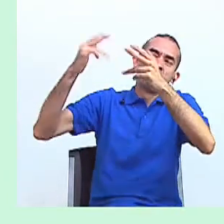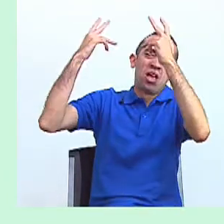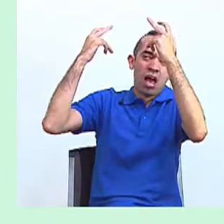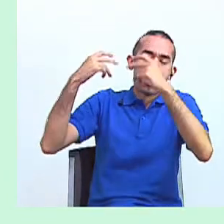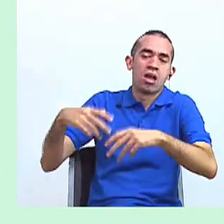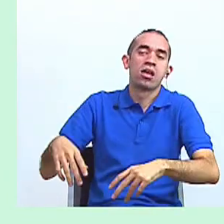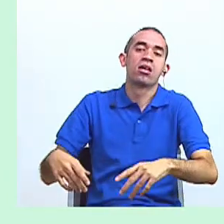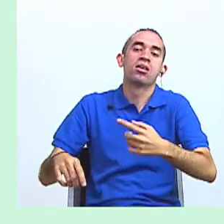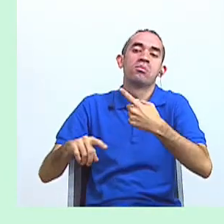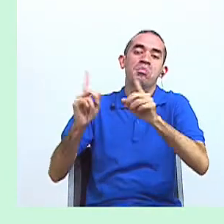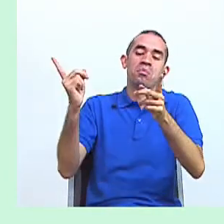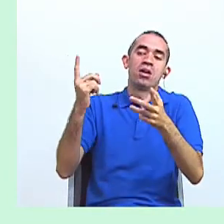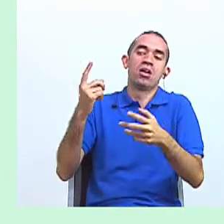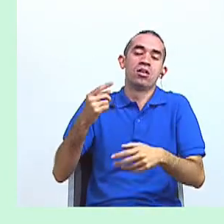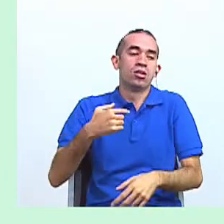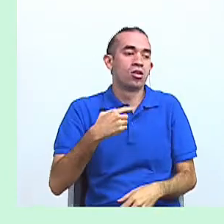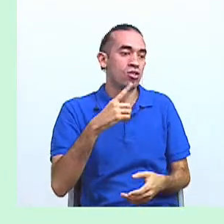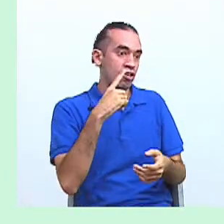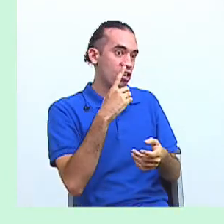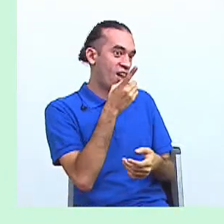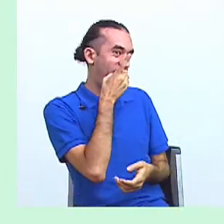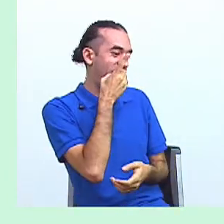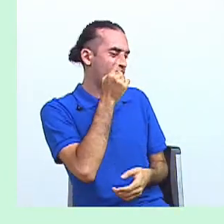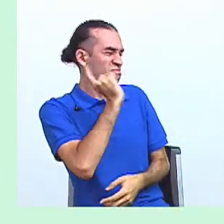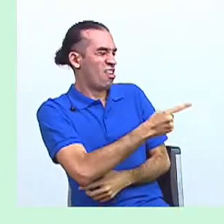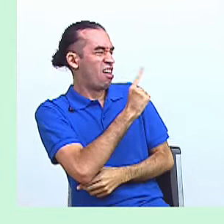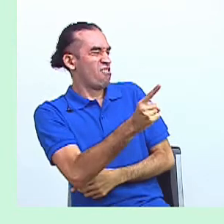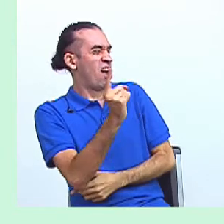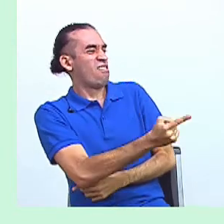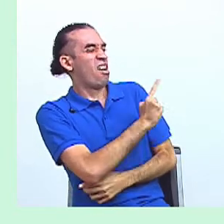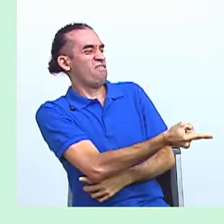intenciones chocaban con la voz autoritaria del odontólogo.